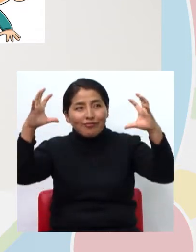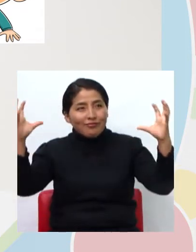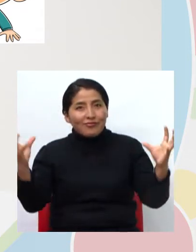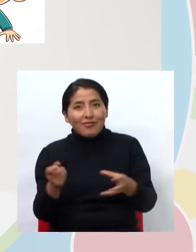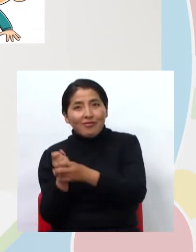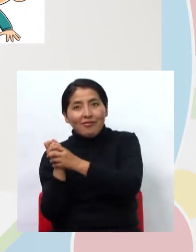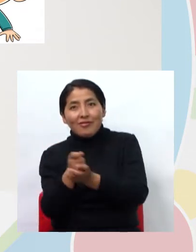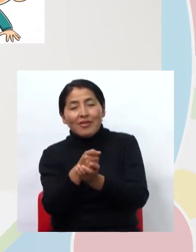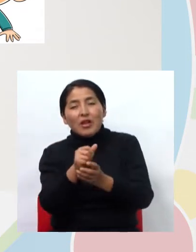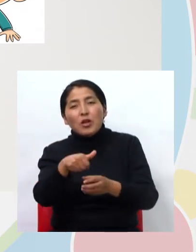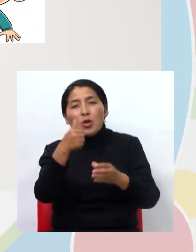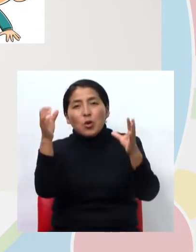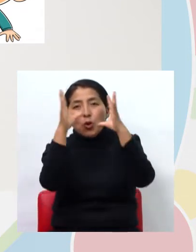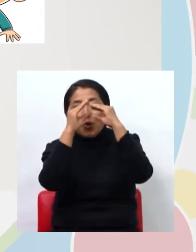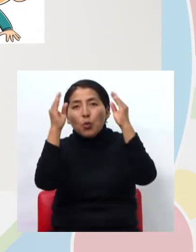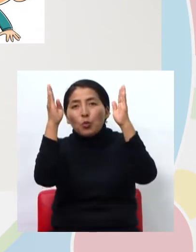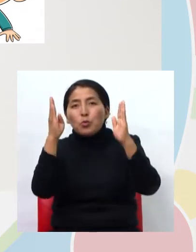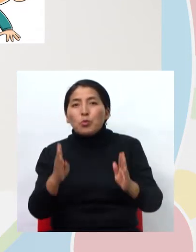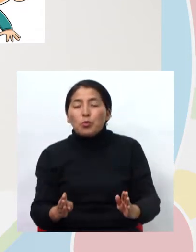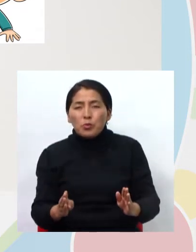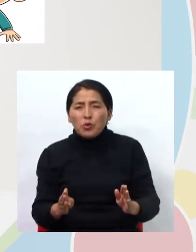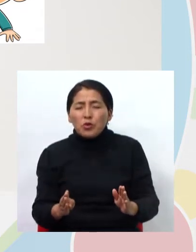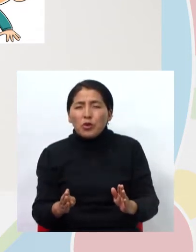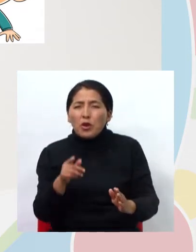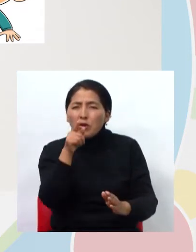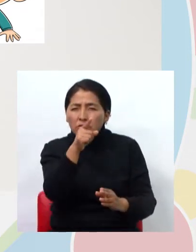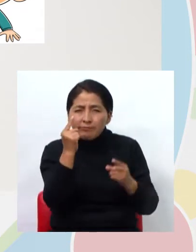maestro. Ahora piensen. Vamos.